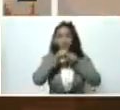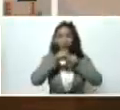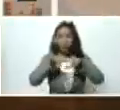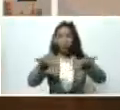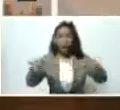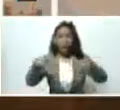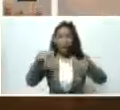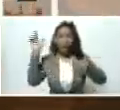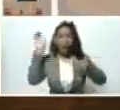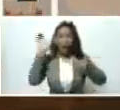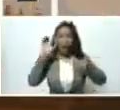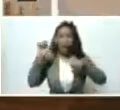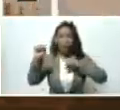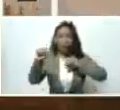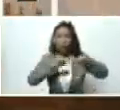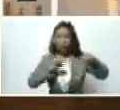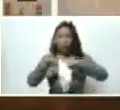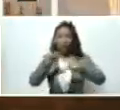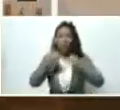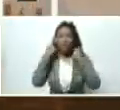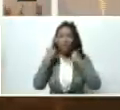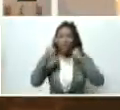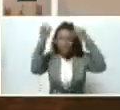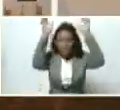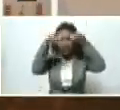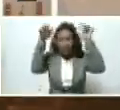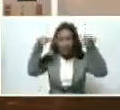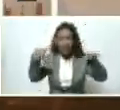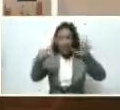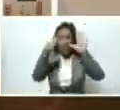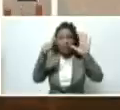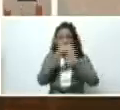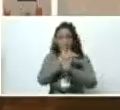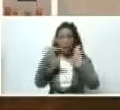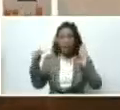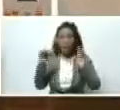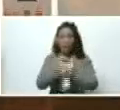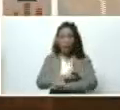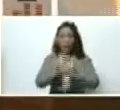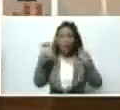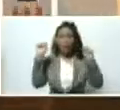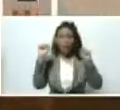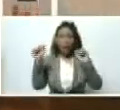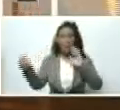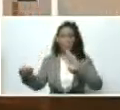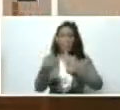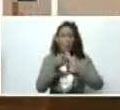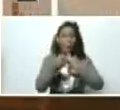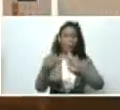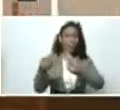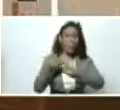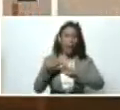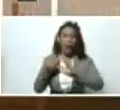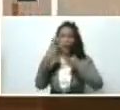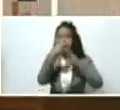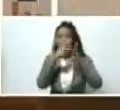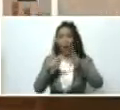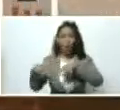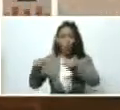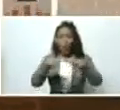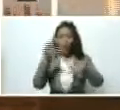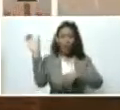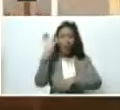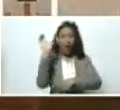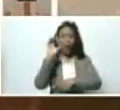Caracas, las fuertes lluvias desde las 6 y 30 de la mañana, pues han afectado en varias zonas de Caracas,